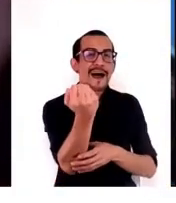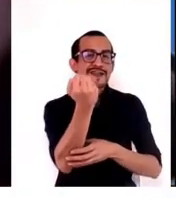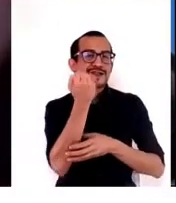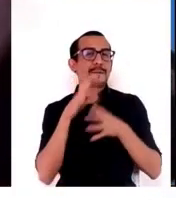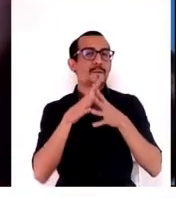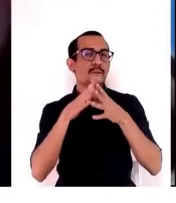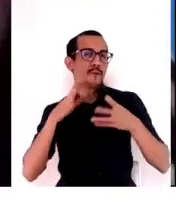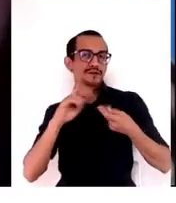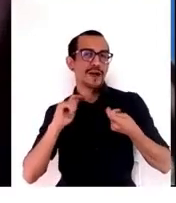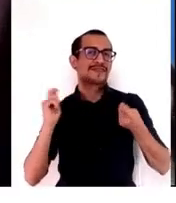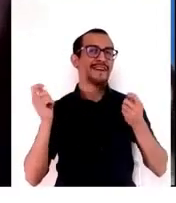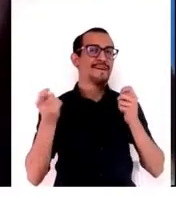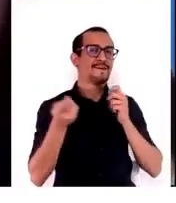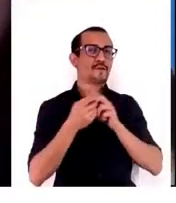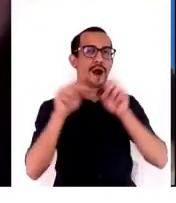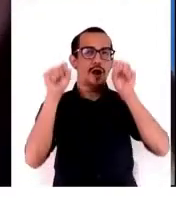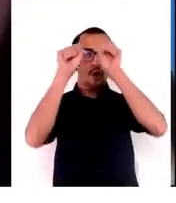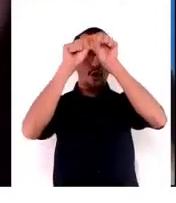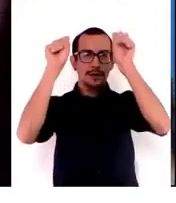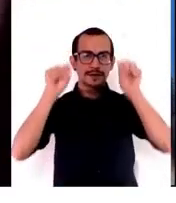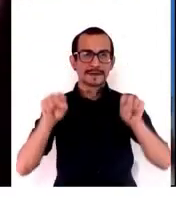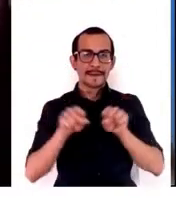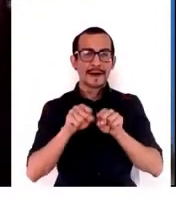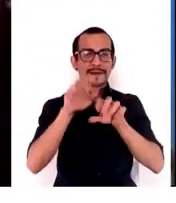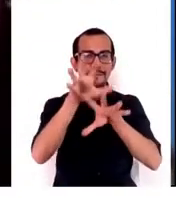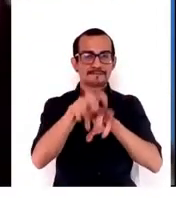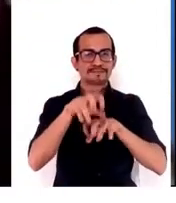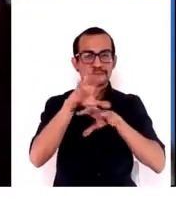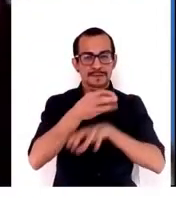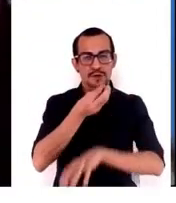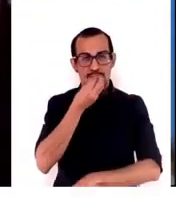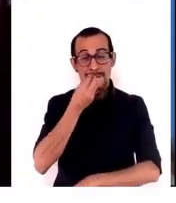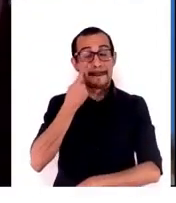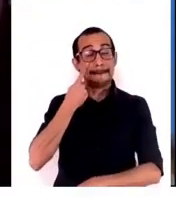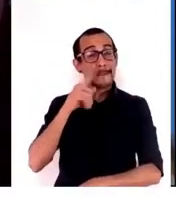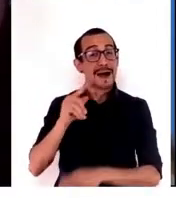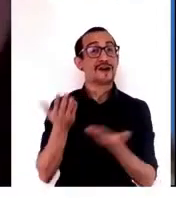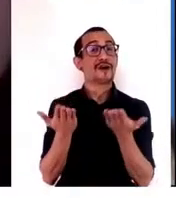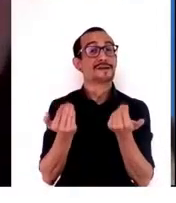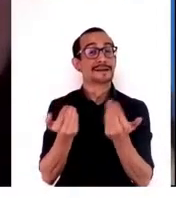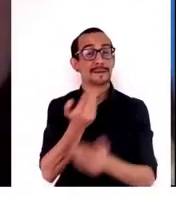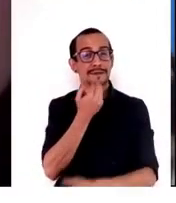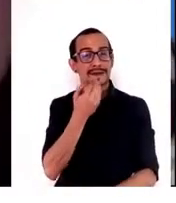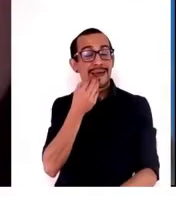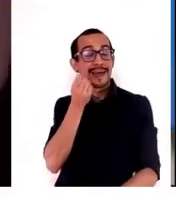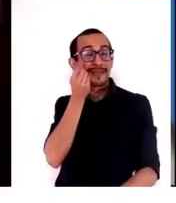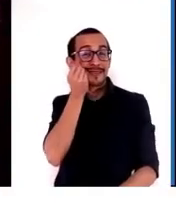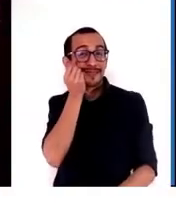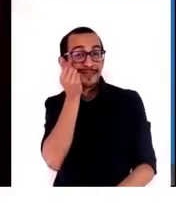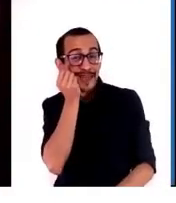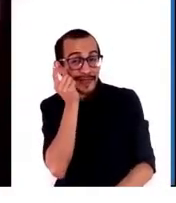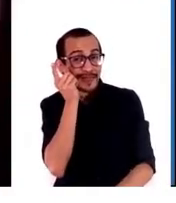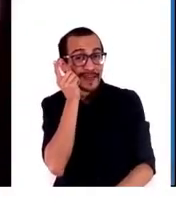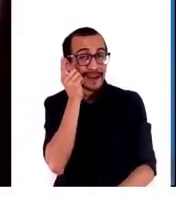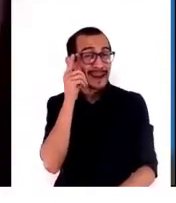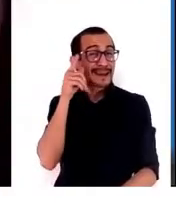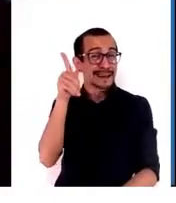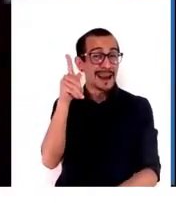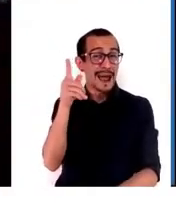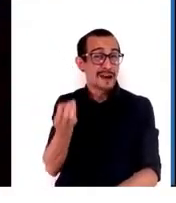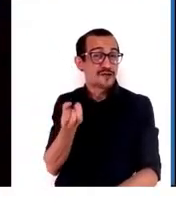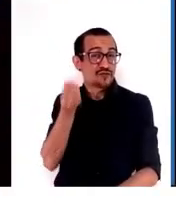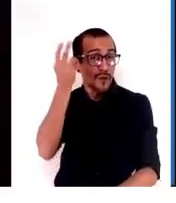transformar los sistemas agroalimentarios. Pero necesitamos también entender que la innovación no es solo tecnológica.